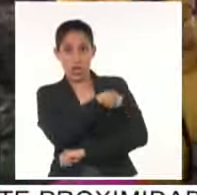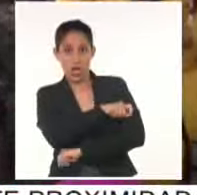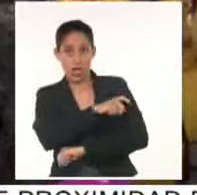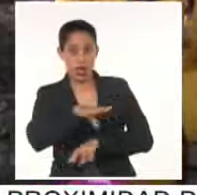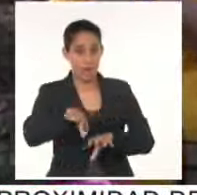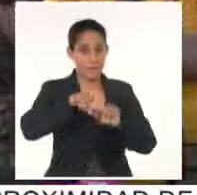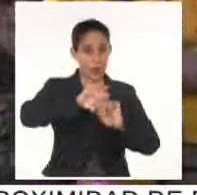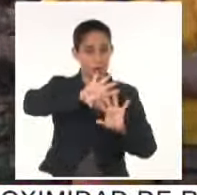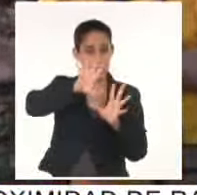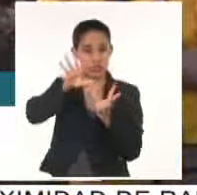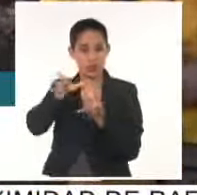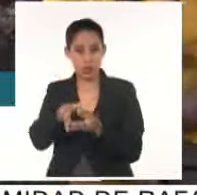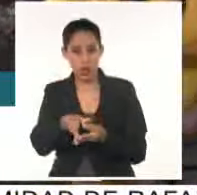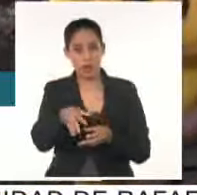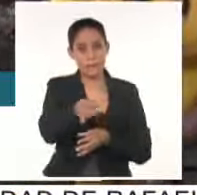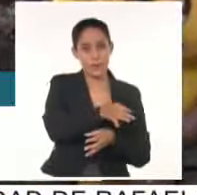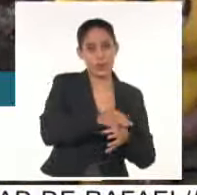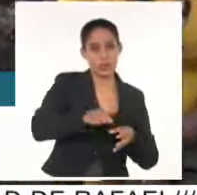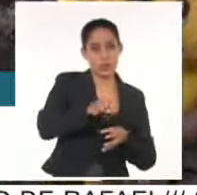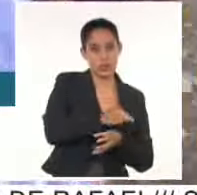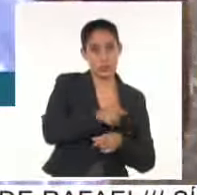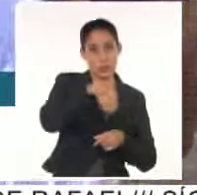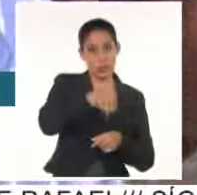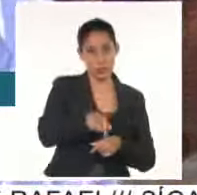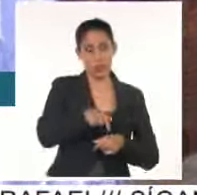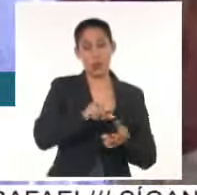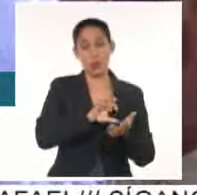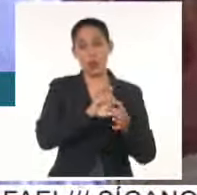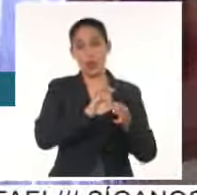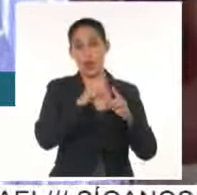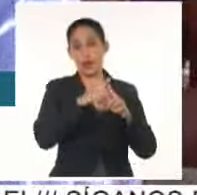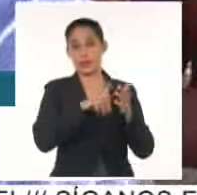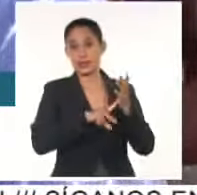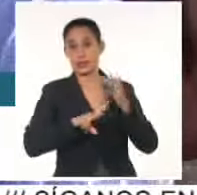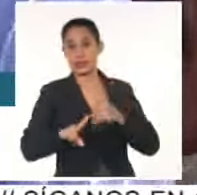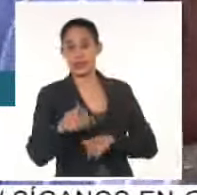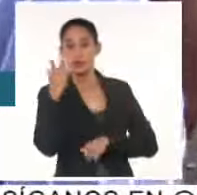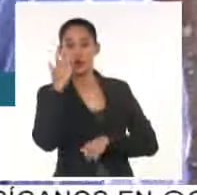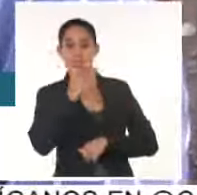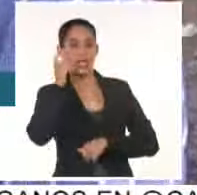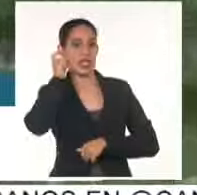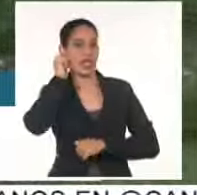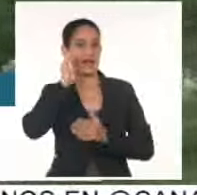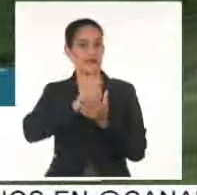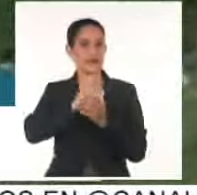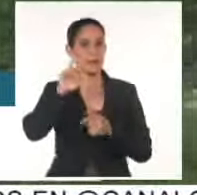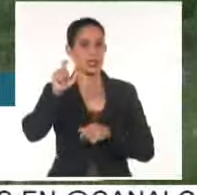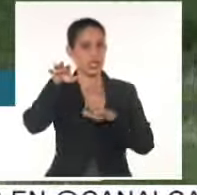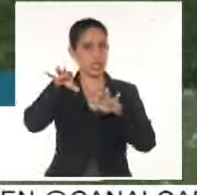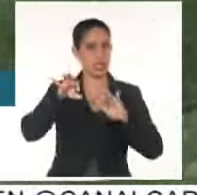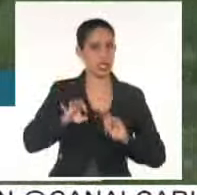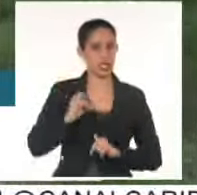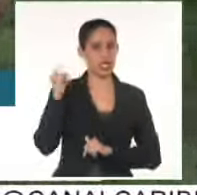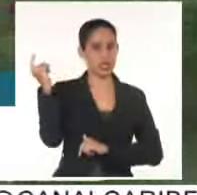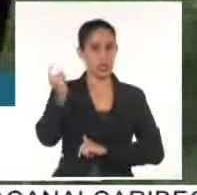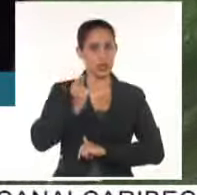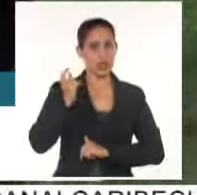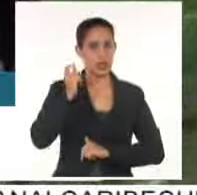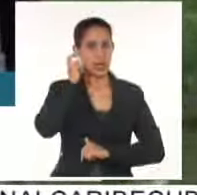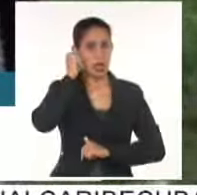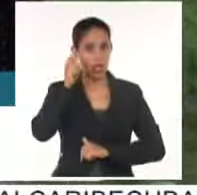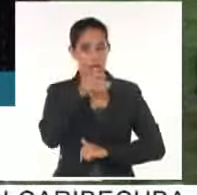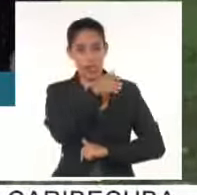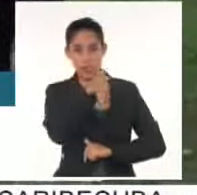territorio guantanamero. Es que hasta aquí ha llegado la miembro del Buró Político y secretaria general de la Federación de Mujeres Cubanas,